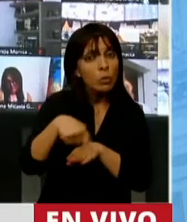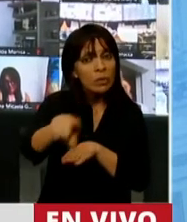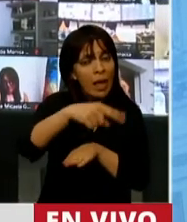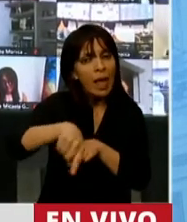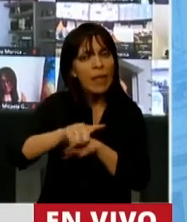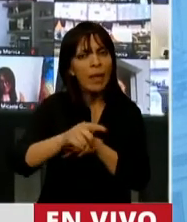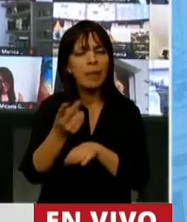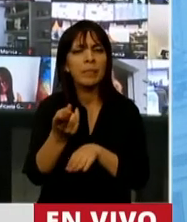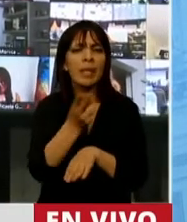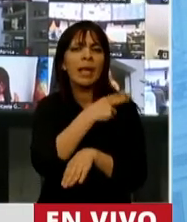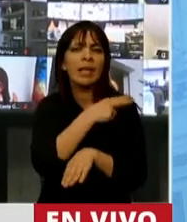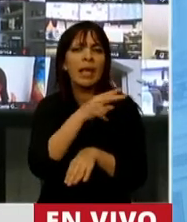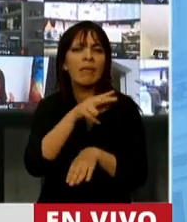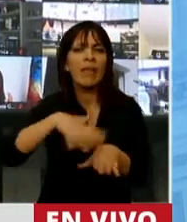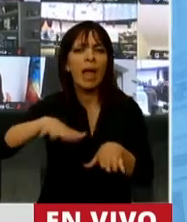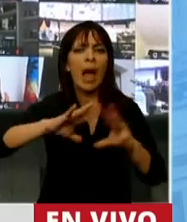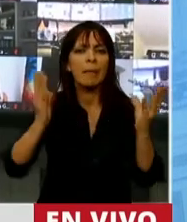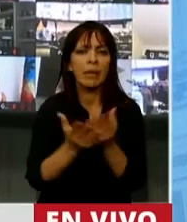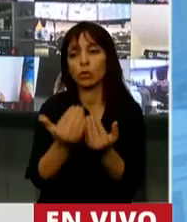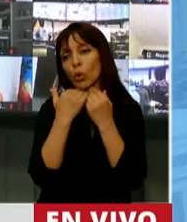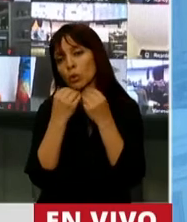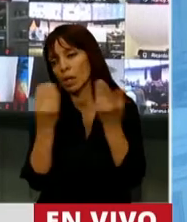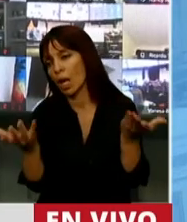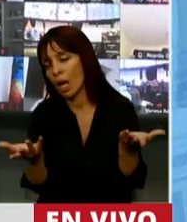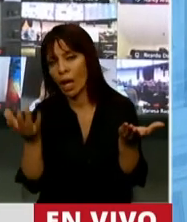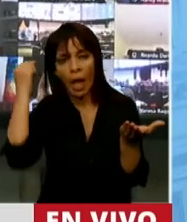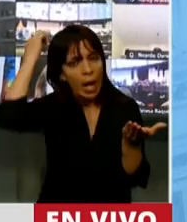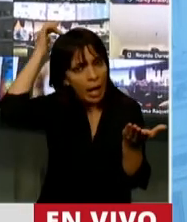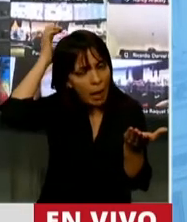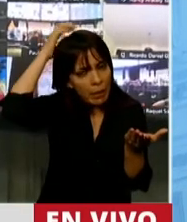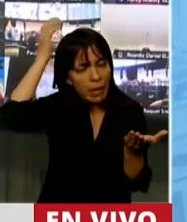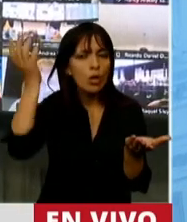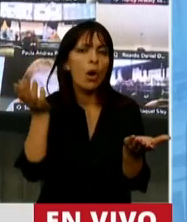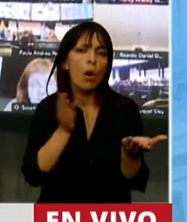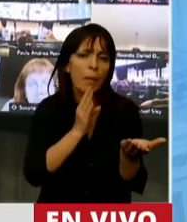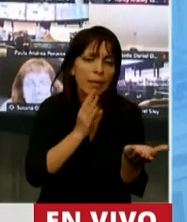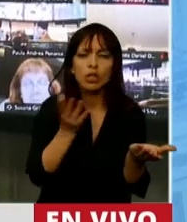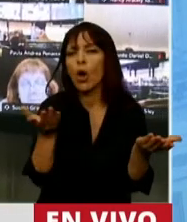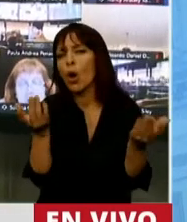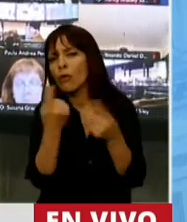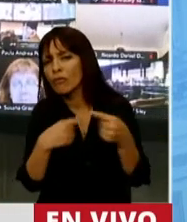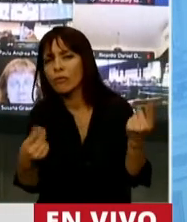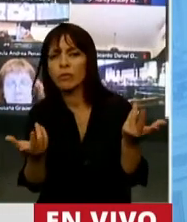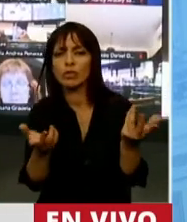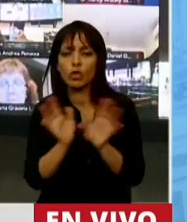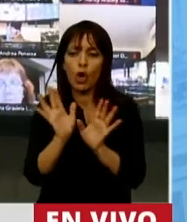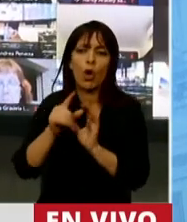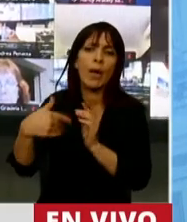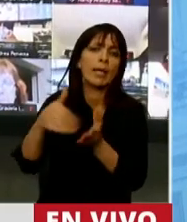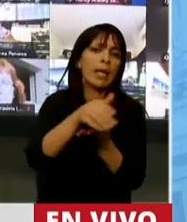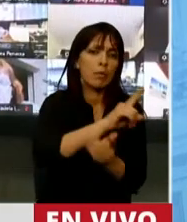de ambiente que no sé qué era, si era rabino, que pastor, sin ningún desmerecimiento,